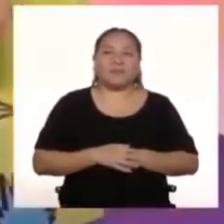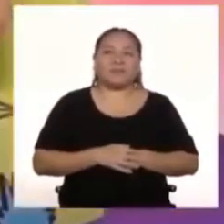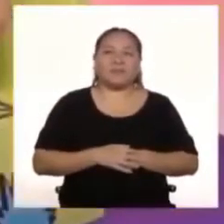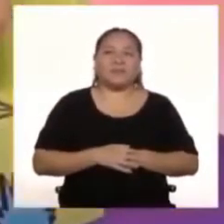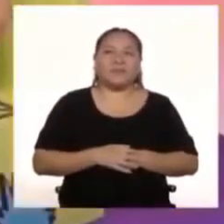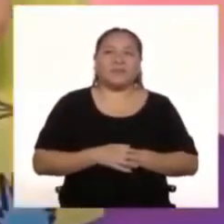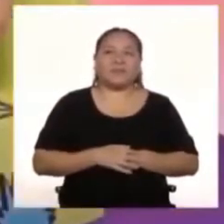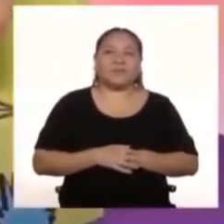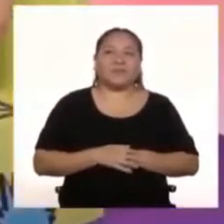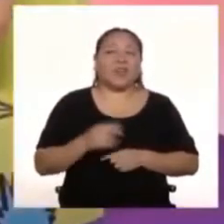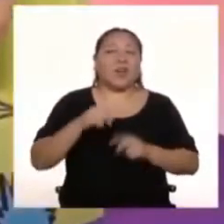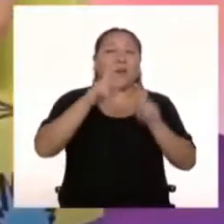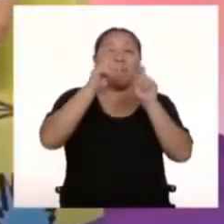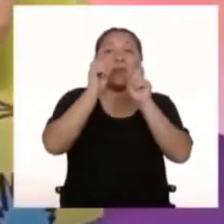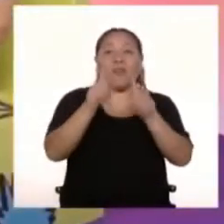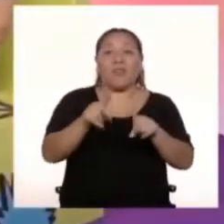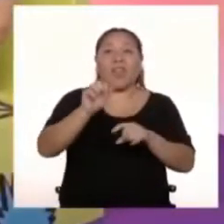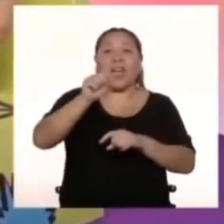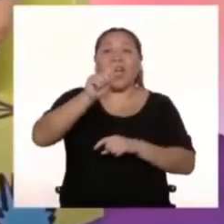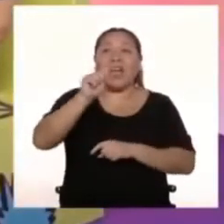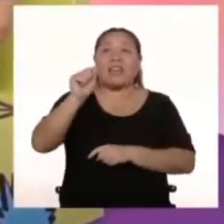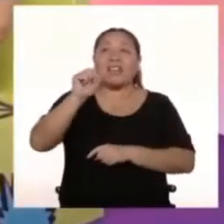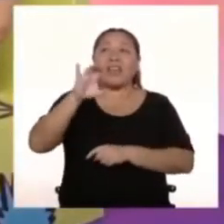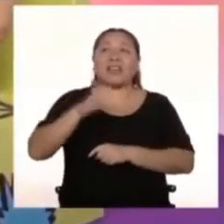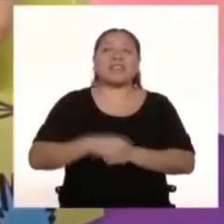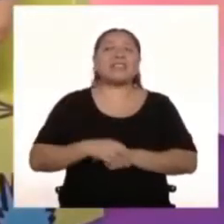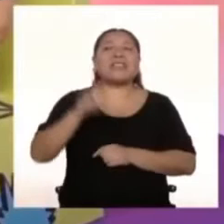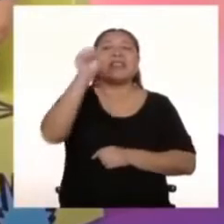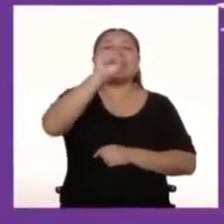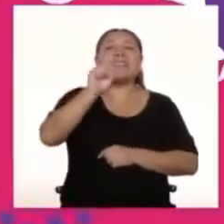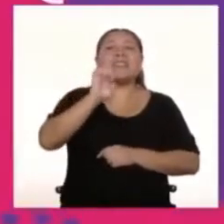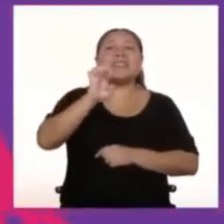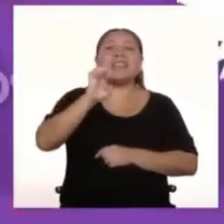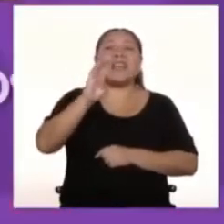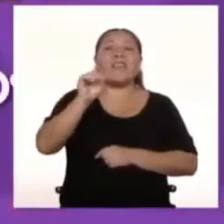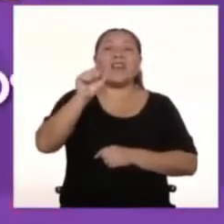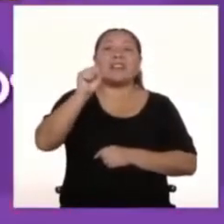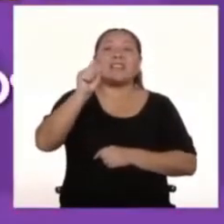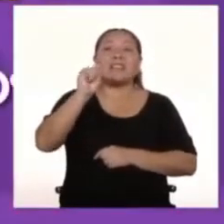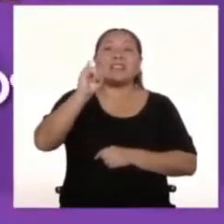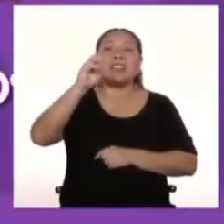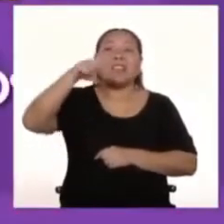Hoy en Pregunta Tag Está con nosotras Sebastián Lazo de Friki Tóxicos